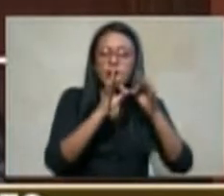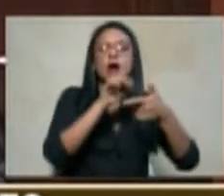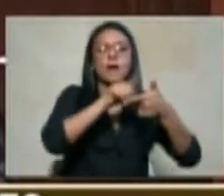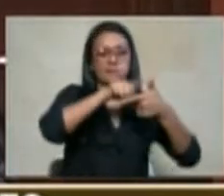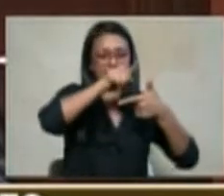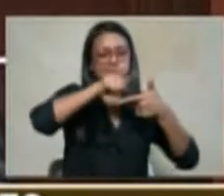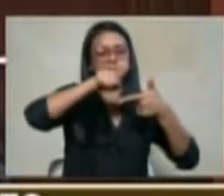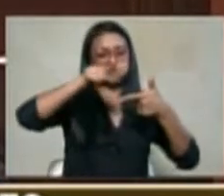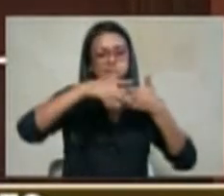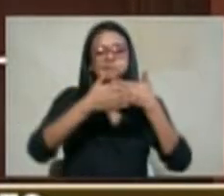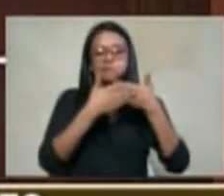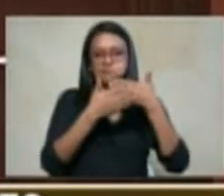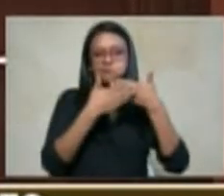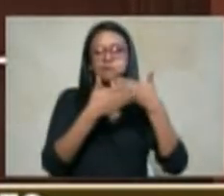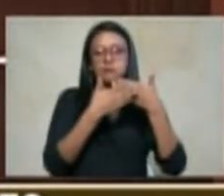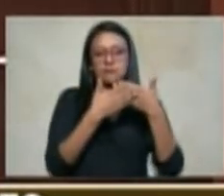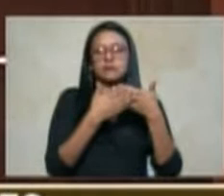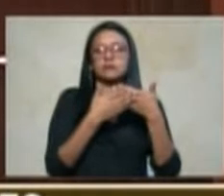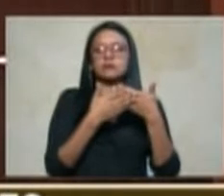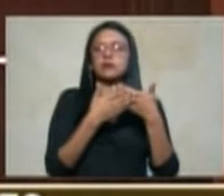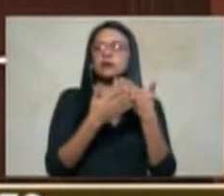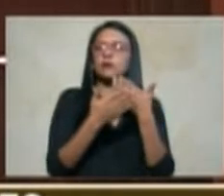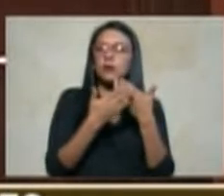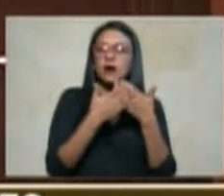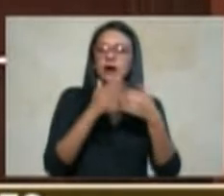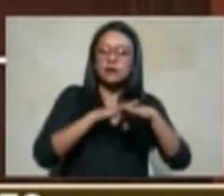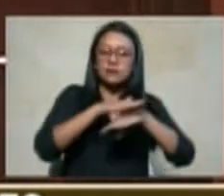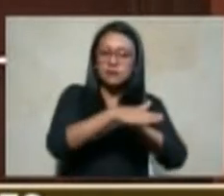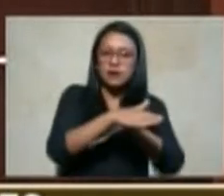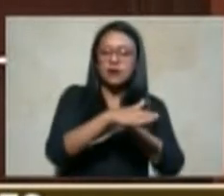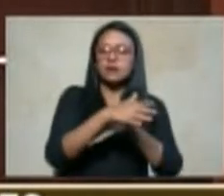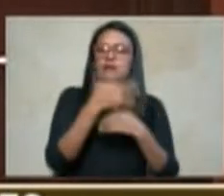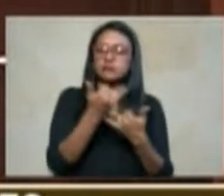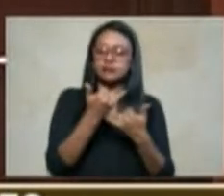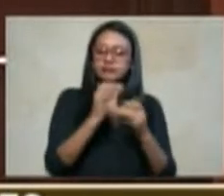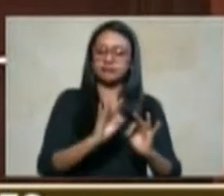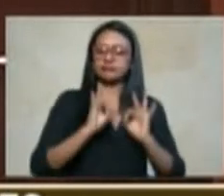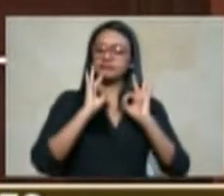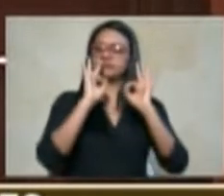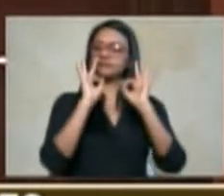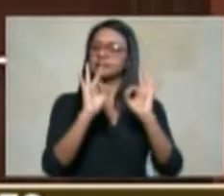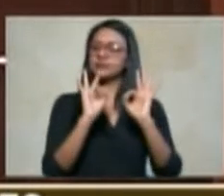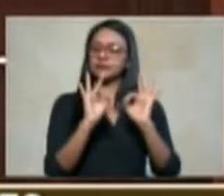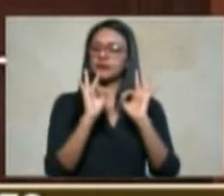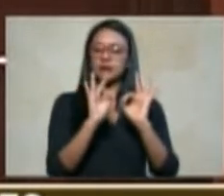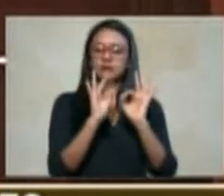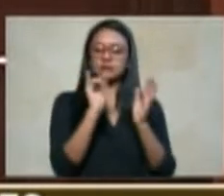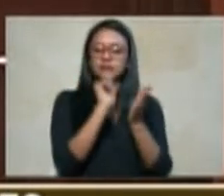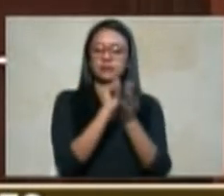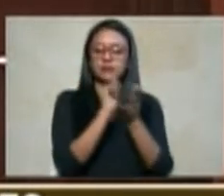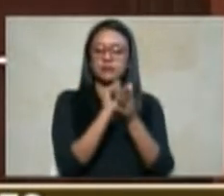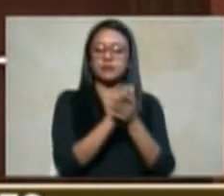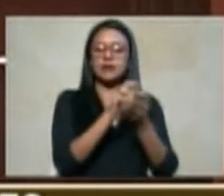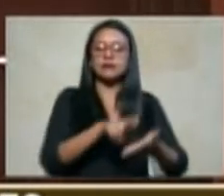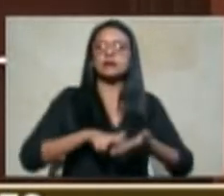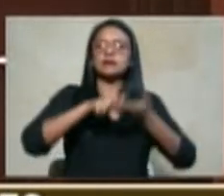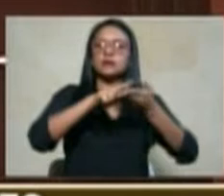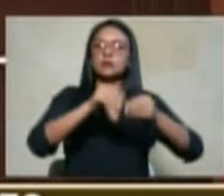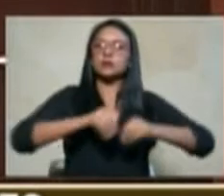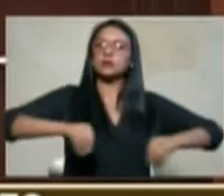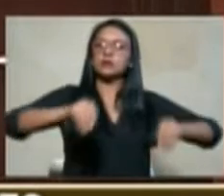los efectos de la efectividad de la unidad de restitución de tierras y de la ley 1448